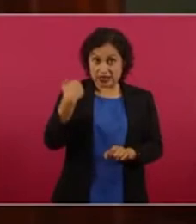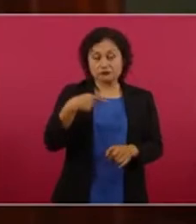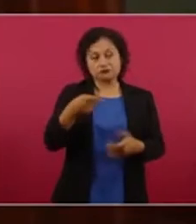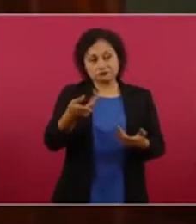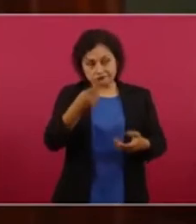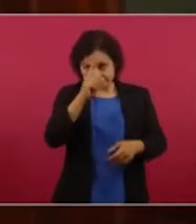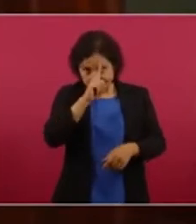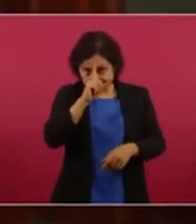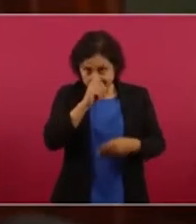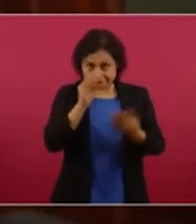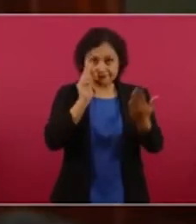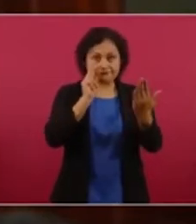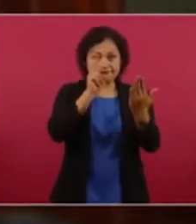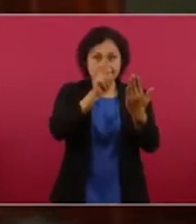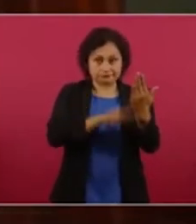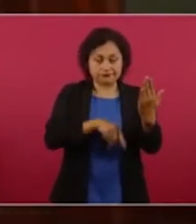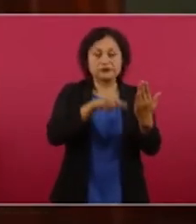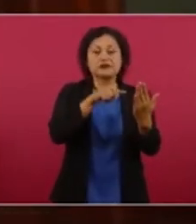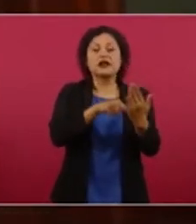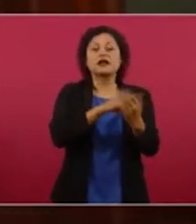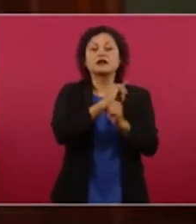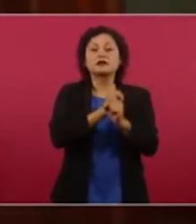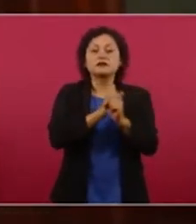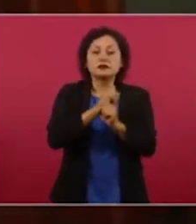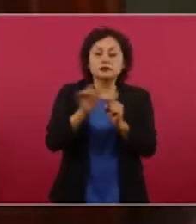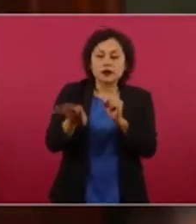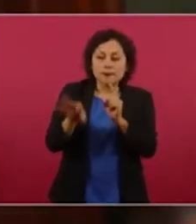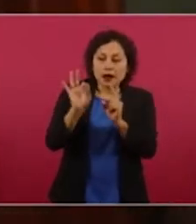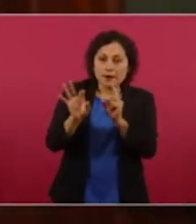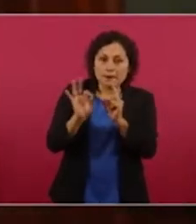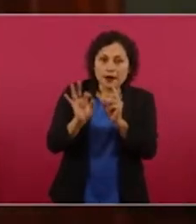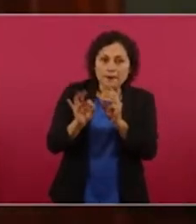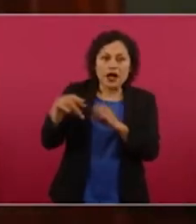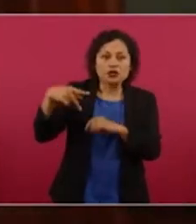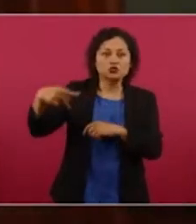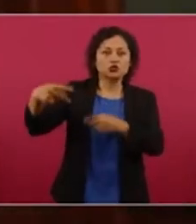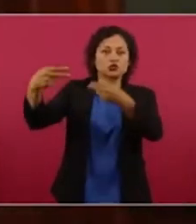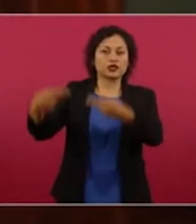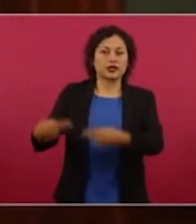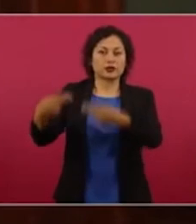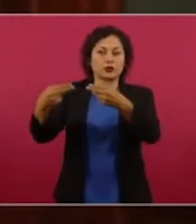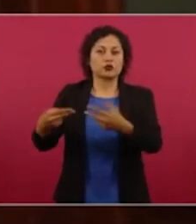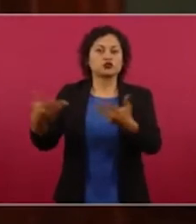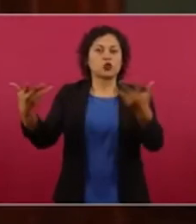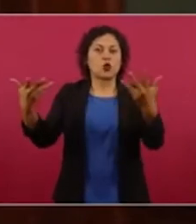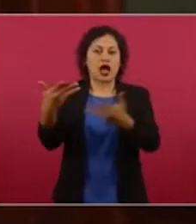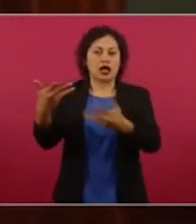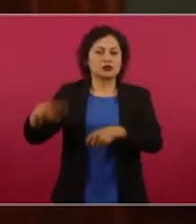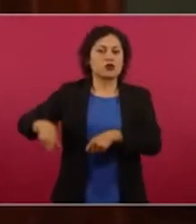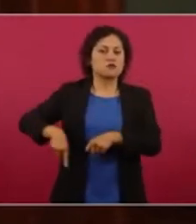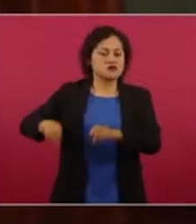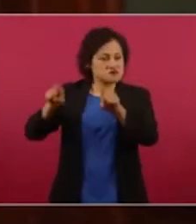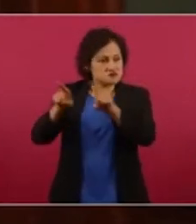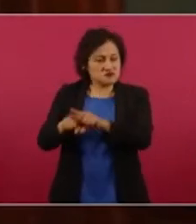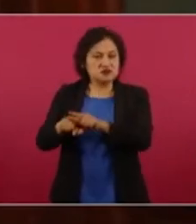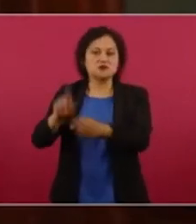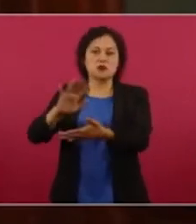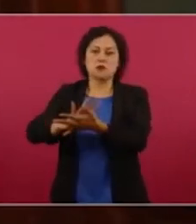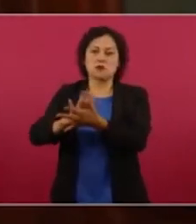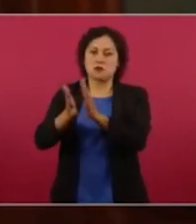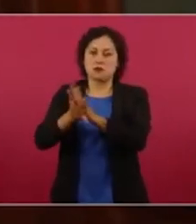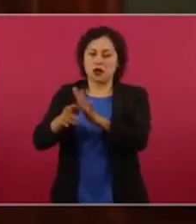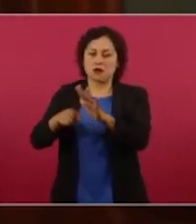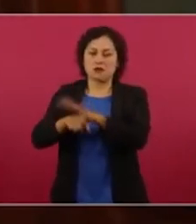documentados los negocios que el conductor ha hecho al amparo del gobierno y los micrófonos de la radio y la